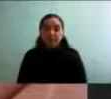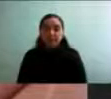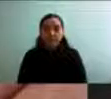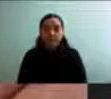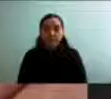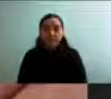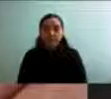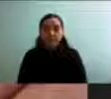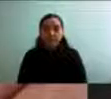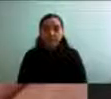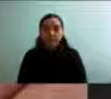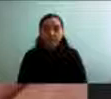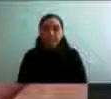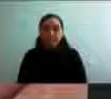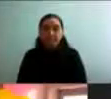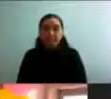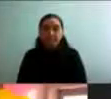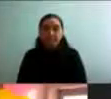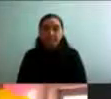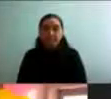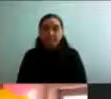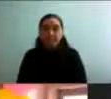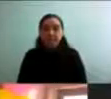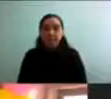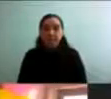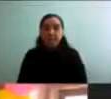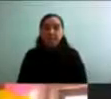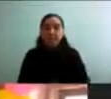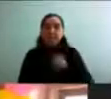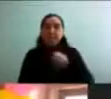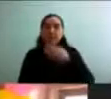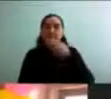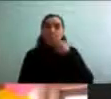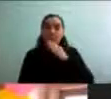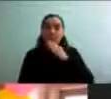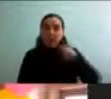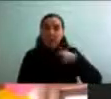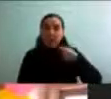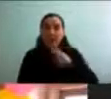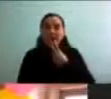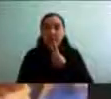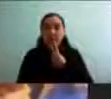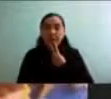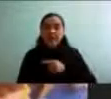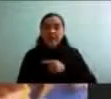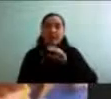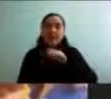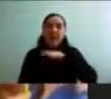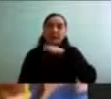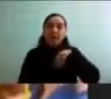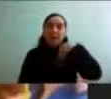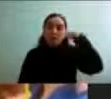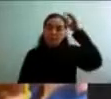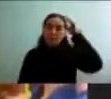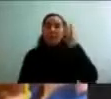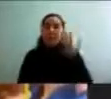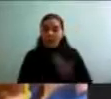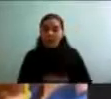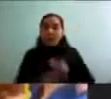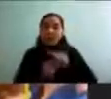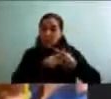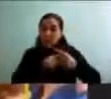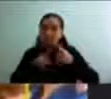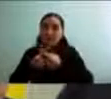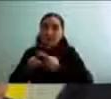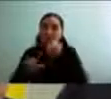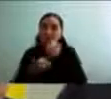estimulación cognitiva y salud de mayores. Y las actividades de terapéutico, estimulación cognitiva y autocuidado las